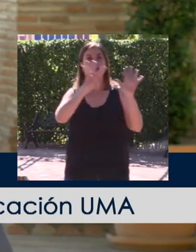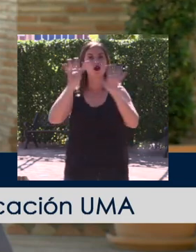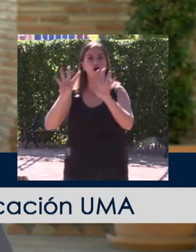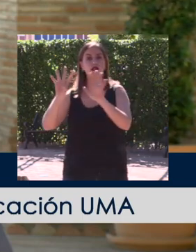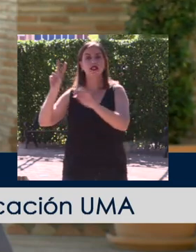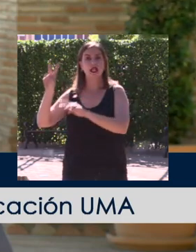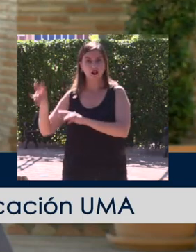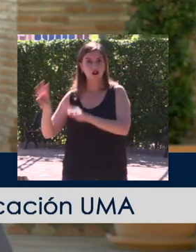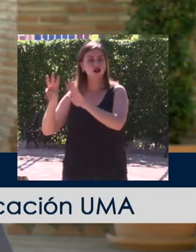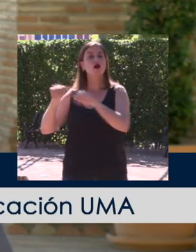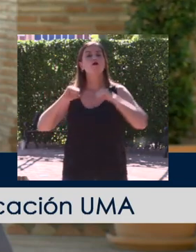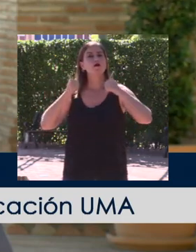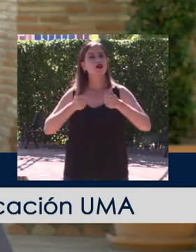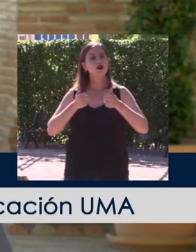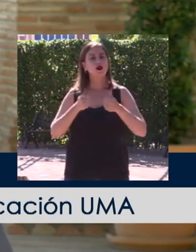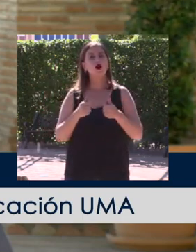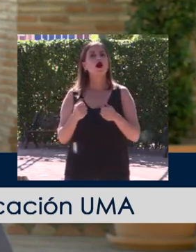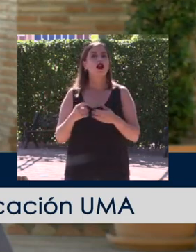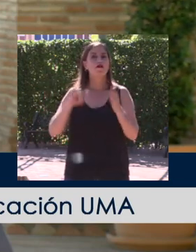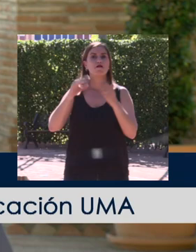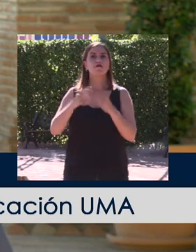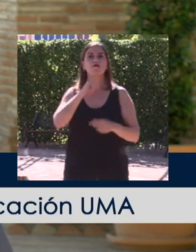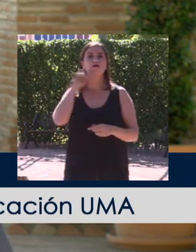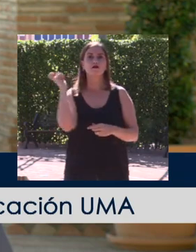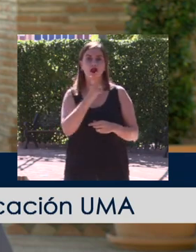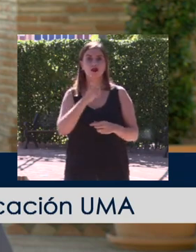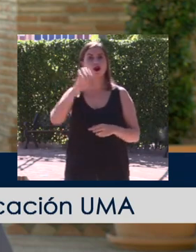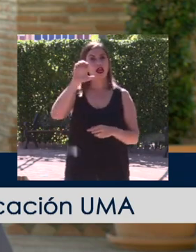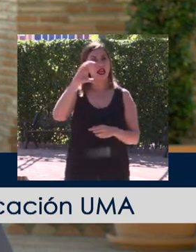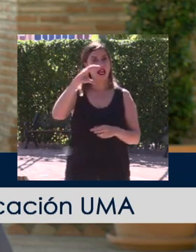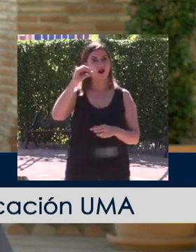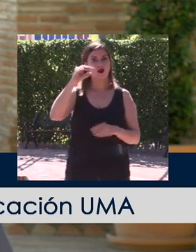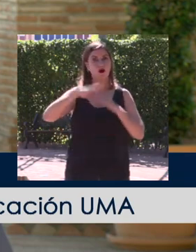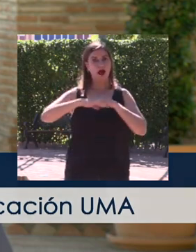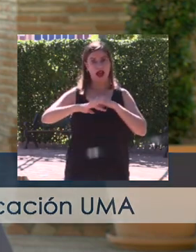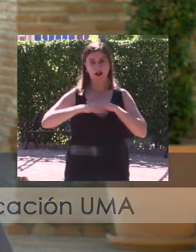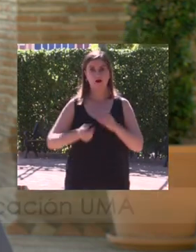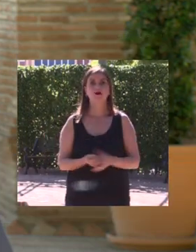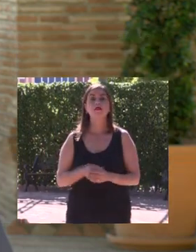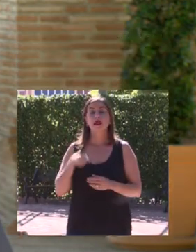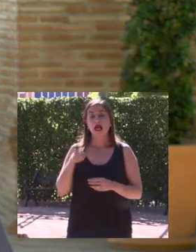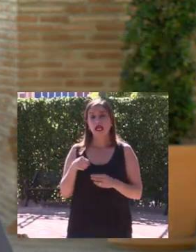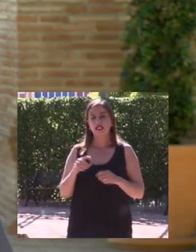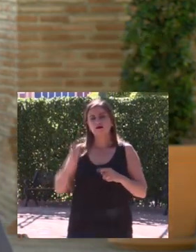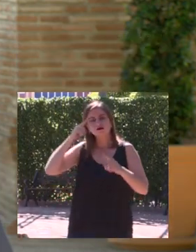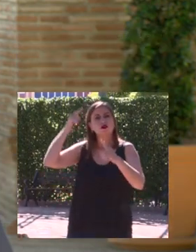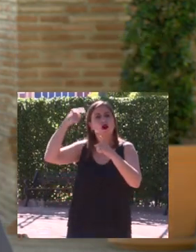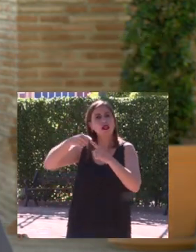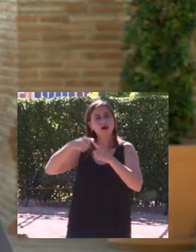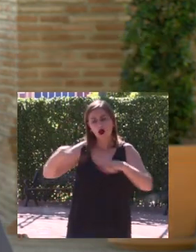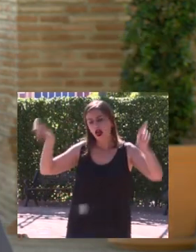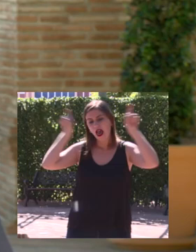menos importante, la Fundación Ecomar, de la que es Presidenta Ejecutiva y que tiene como objetivo educar y